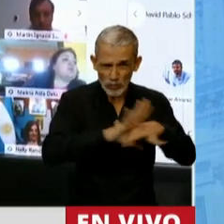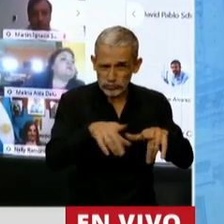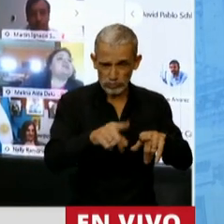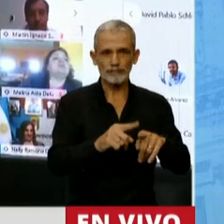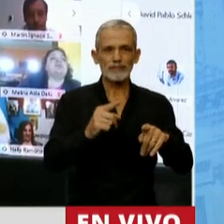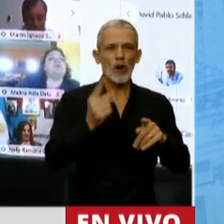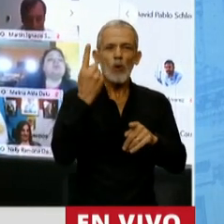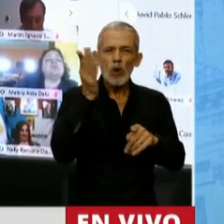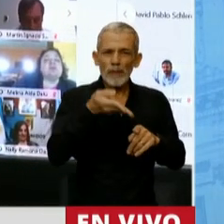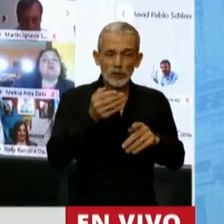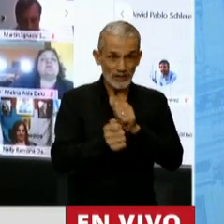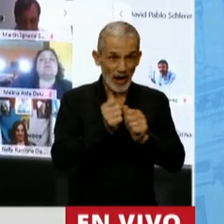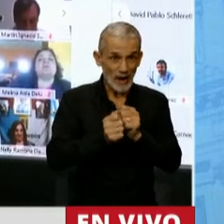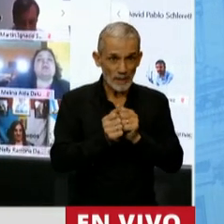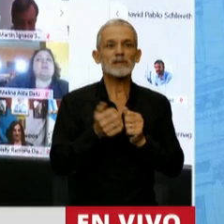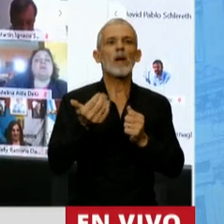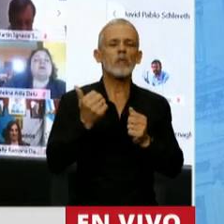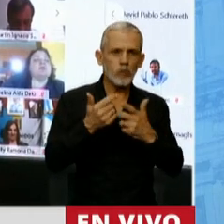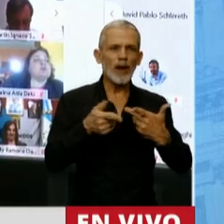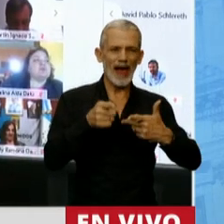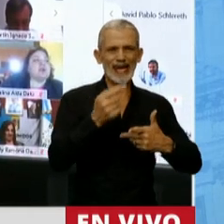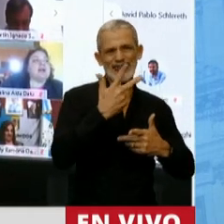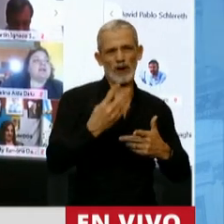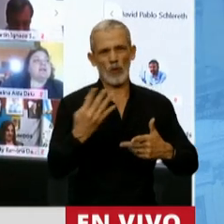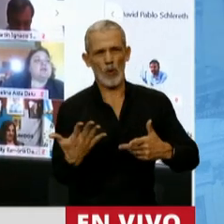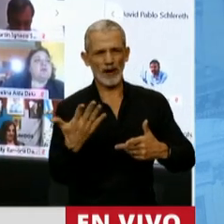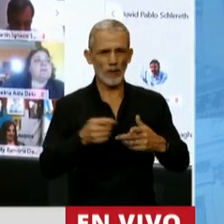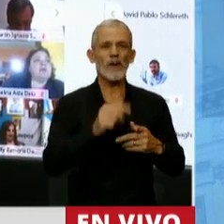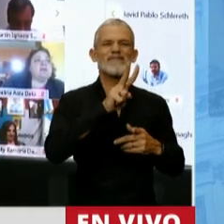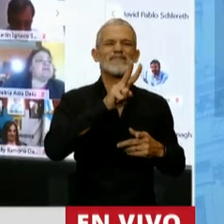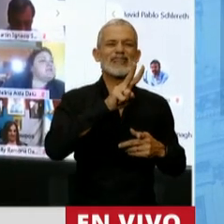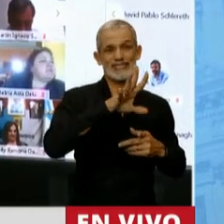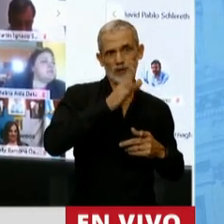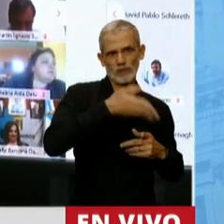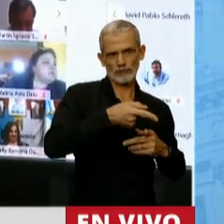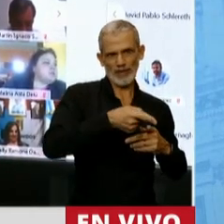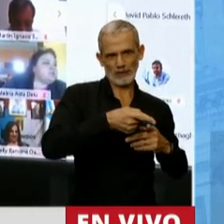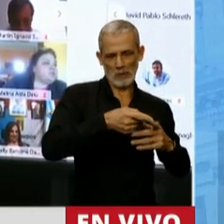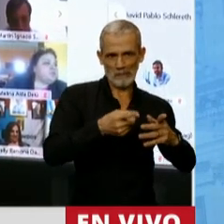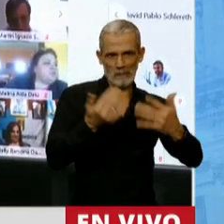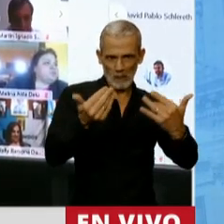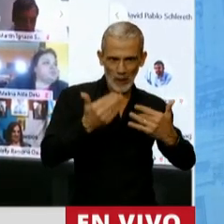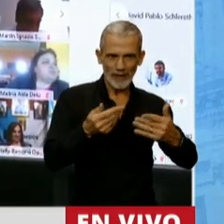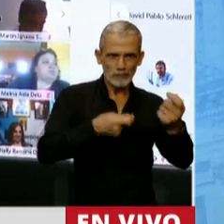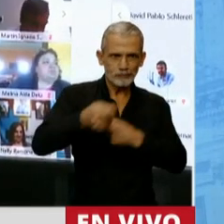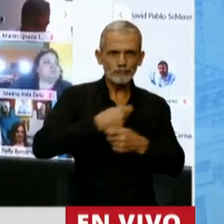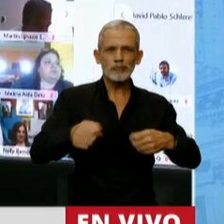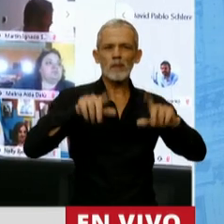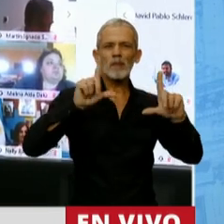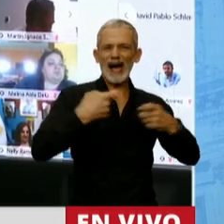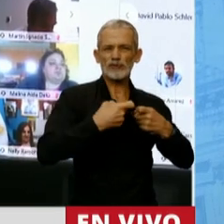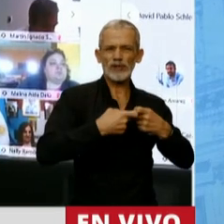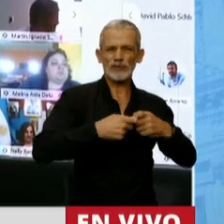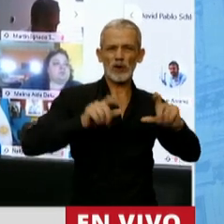de las empresas explica las tres cuartas partes de la formación de activos externos realizados por personas jurídicas.